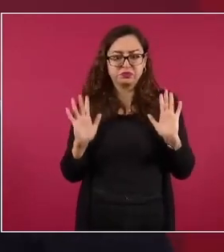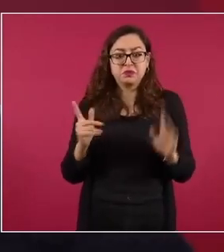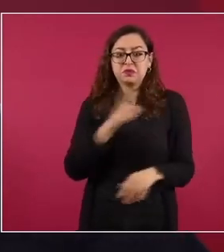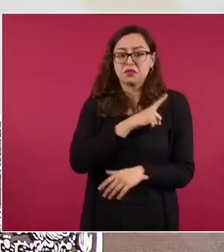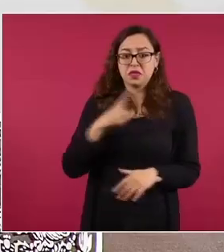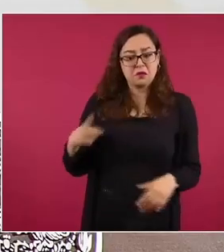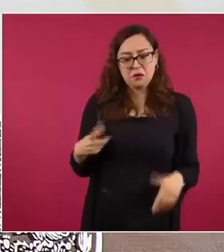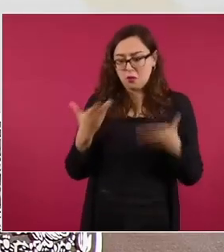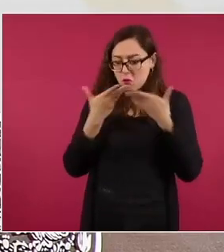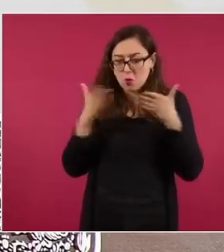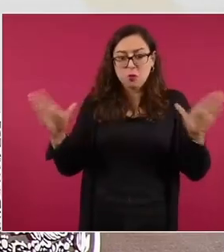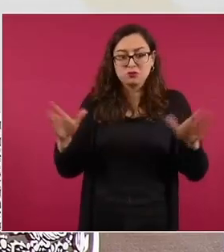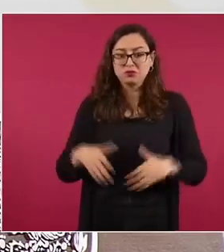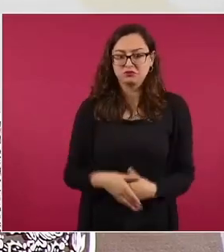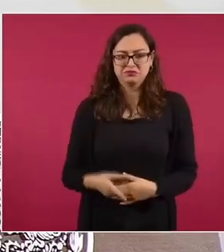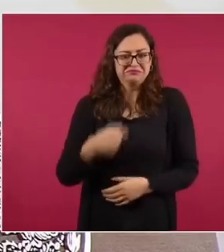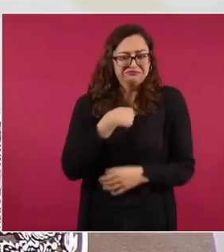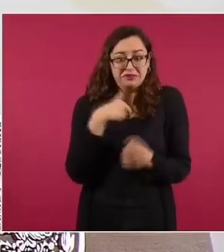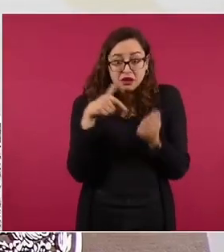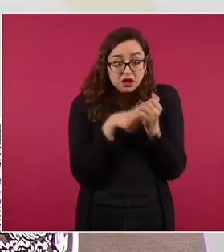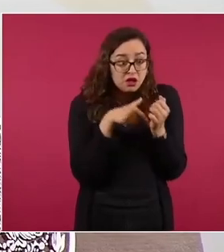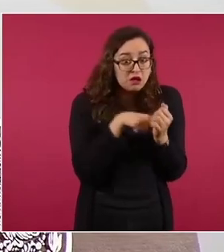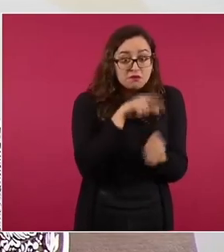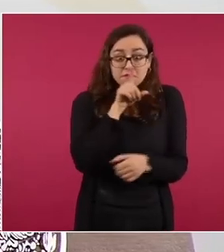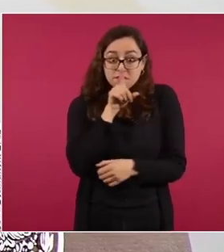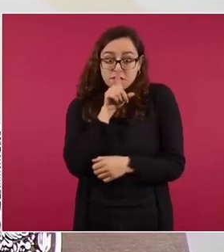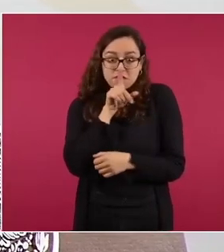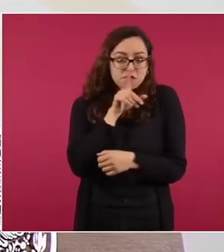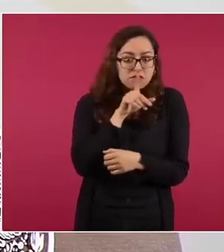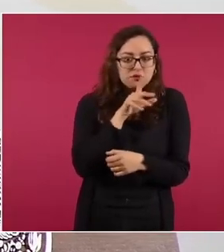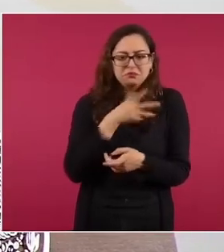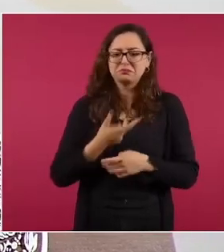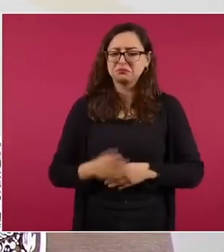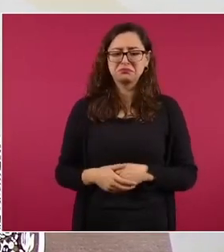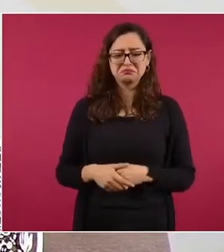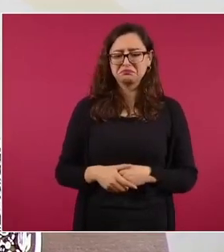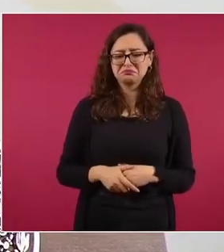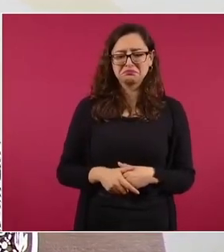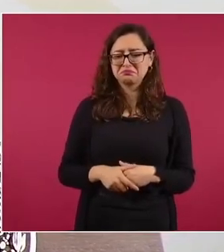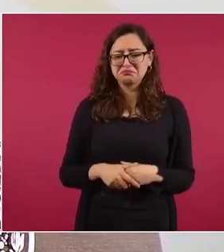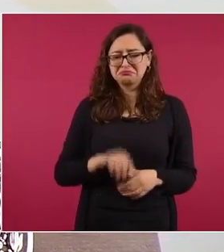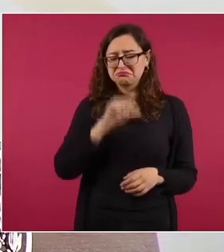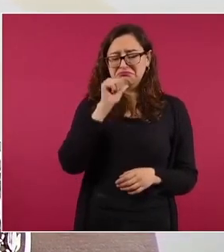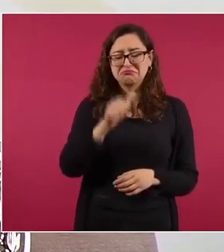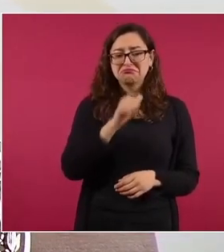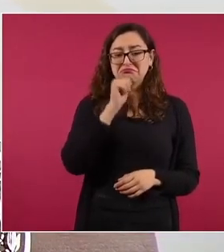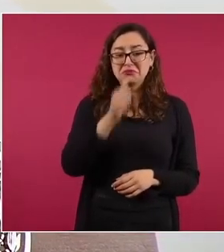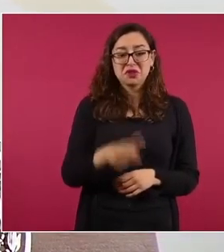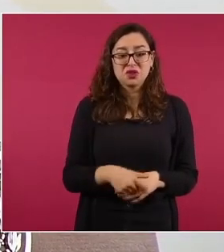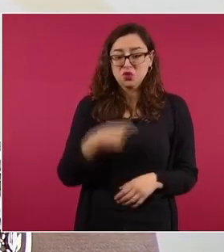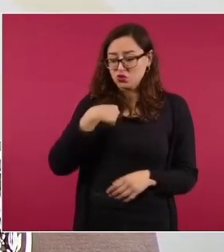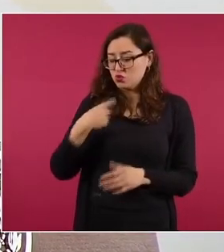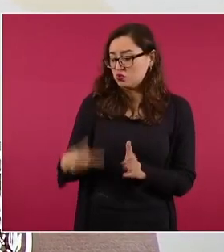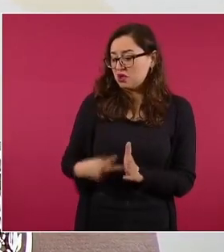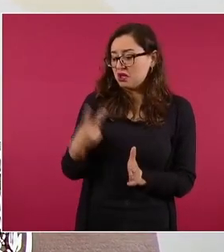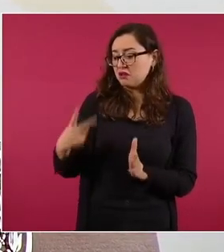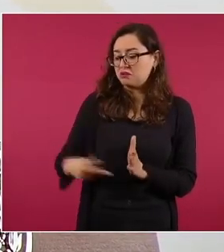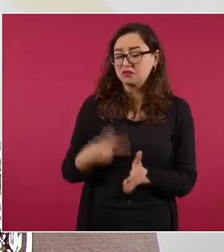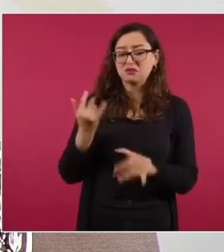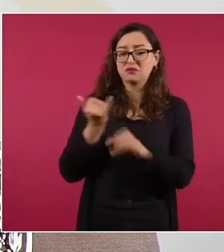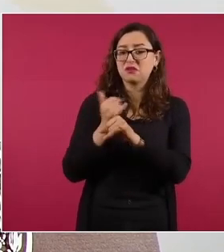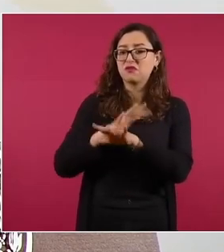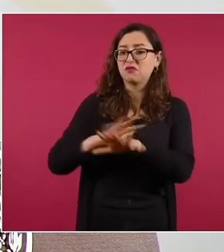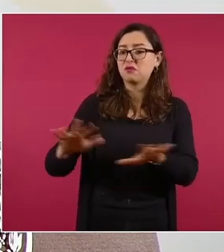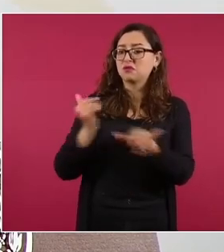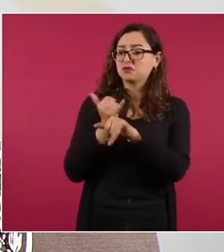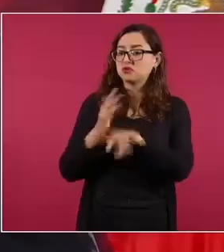Entonces, no hay nada que no se sepa o que